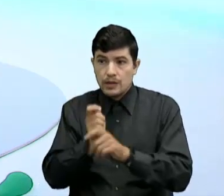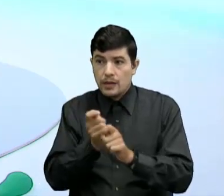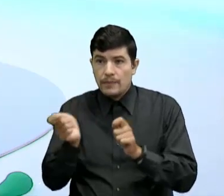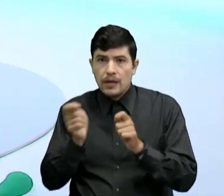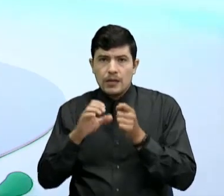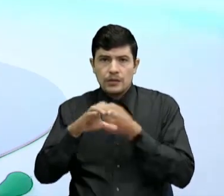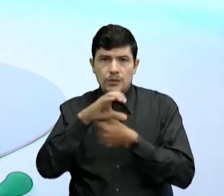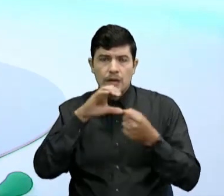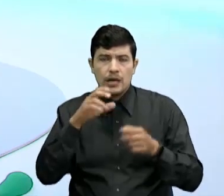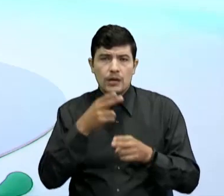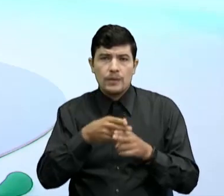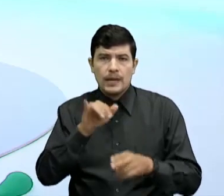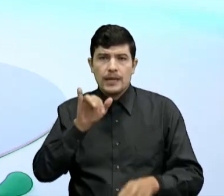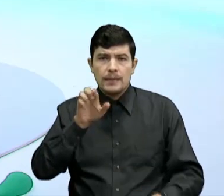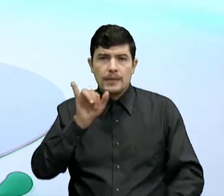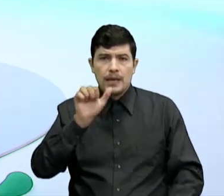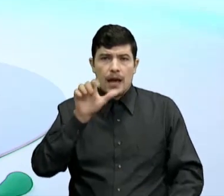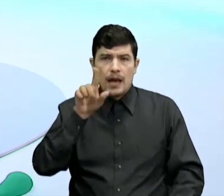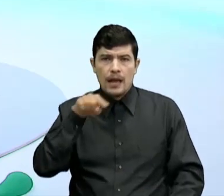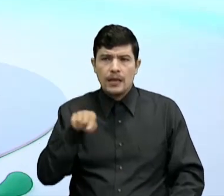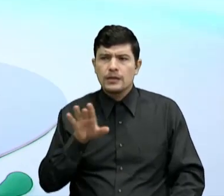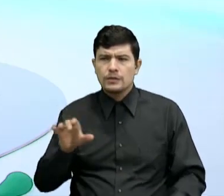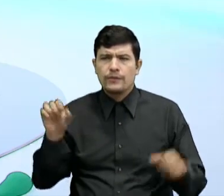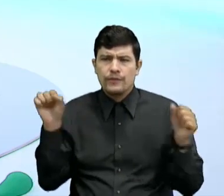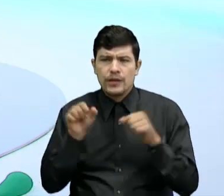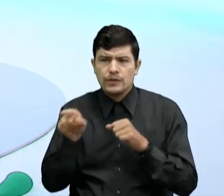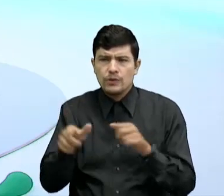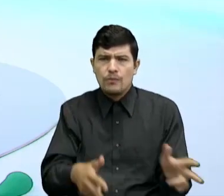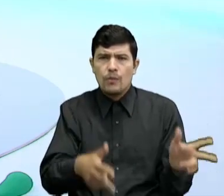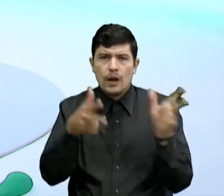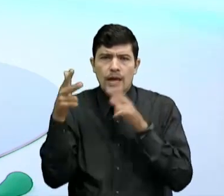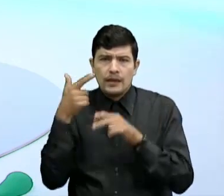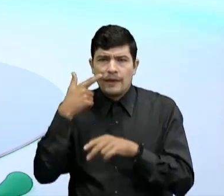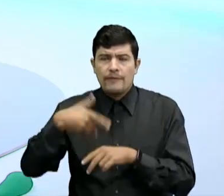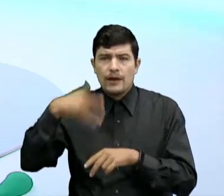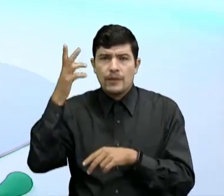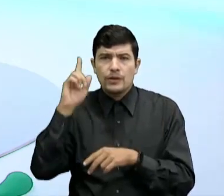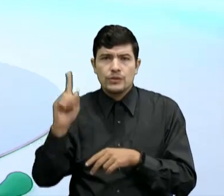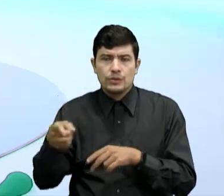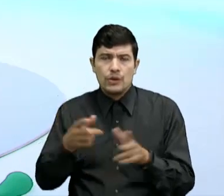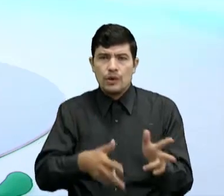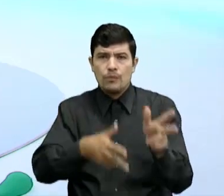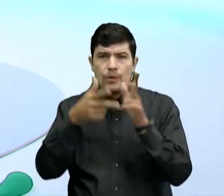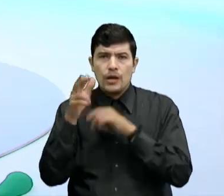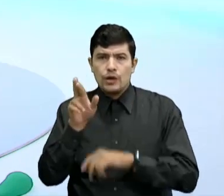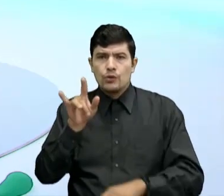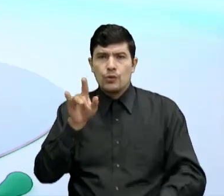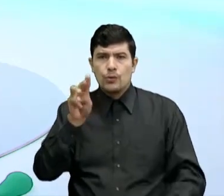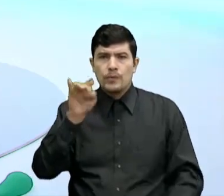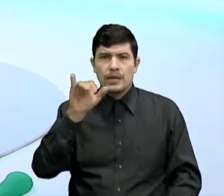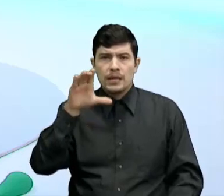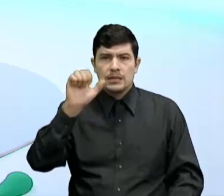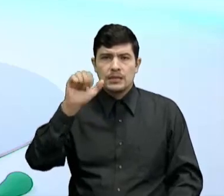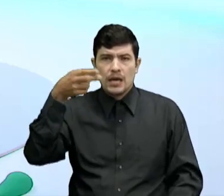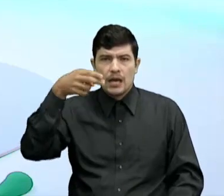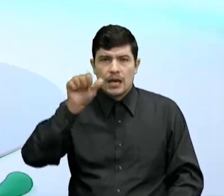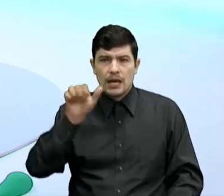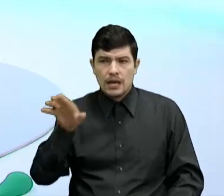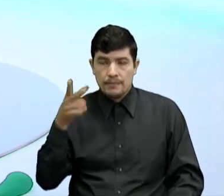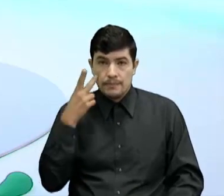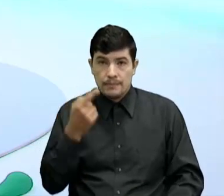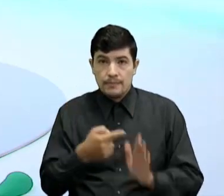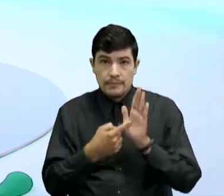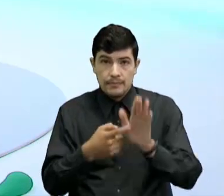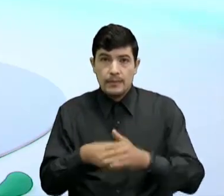una ciudad Que se llama Ipiales Es bastante fría Y hay un puente Muy famoso Que se llama El puente de Rumichaca Ajá Cuando vayas a Quito Al centro del mundo